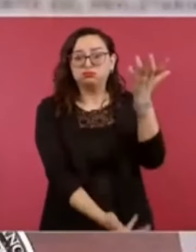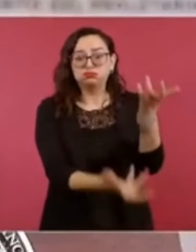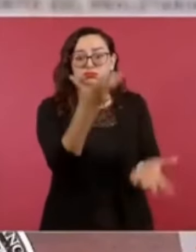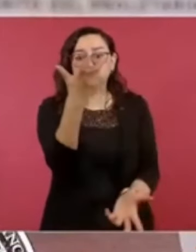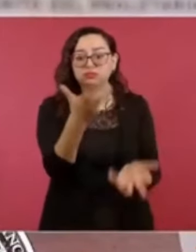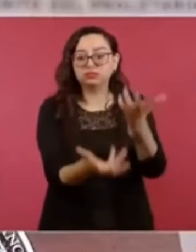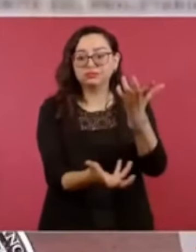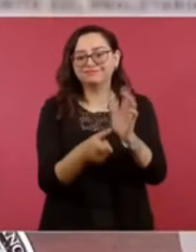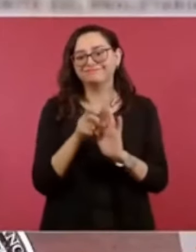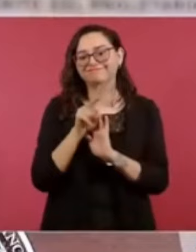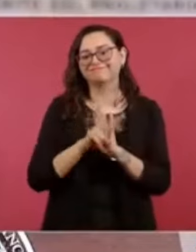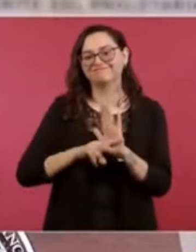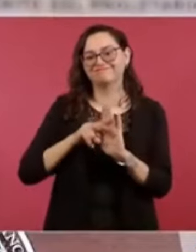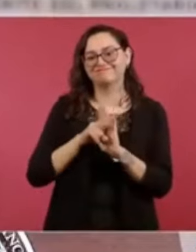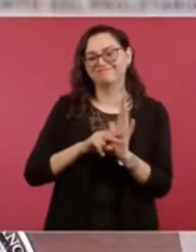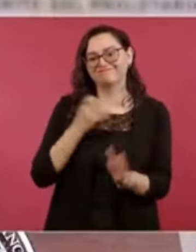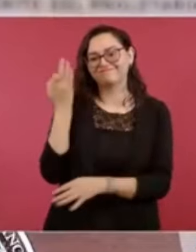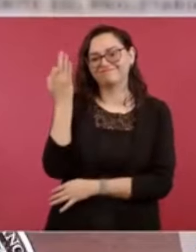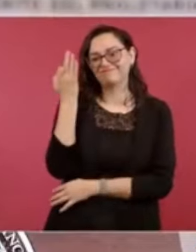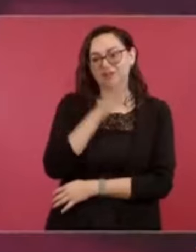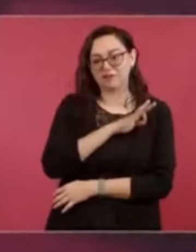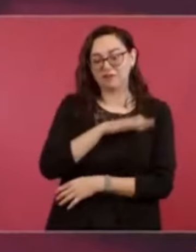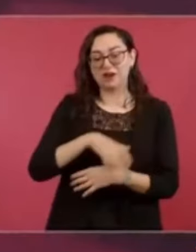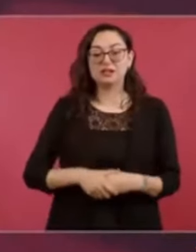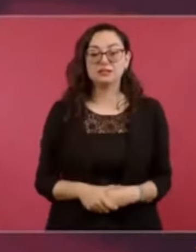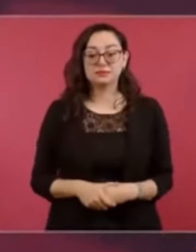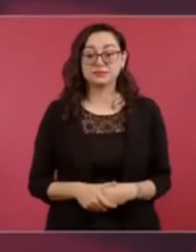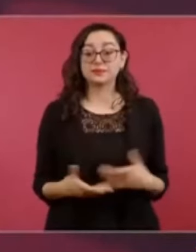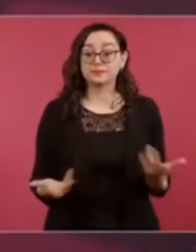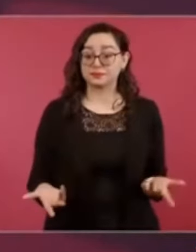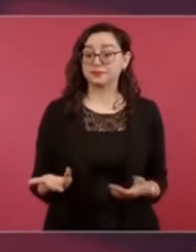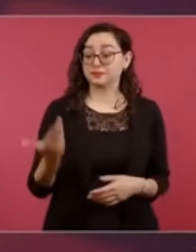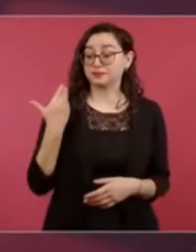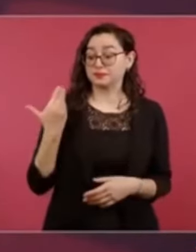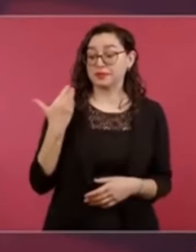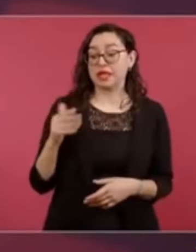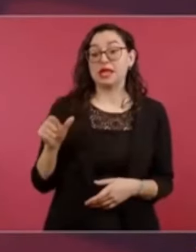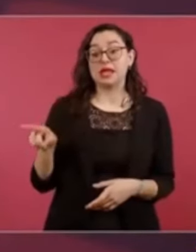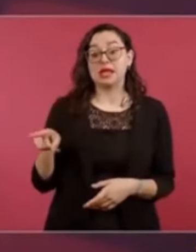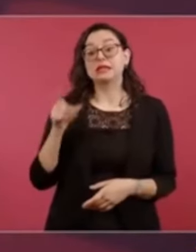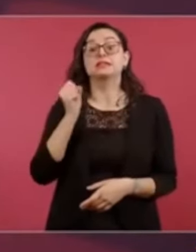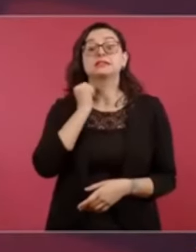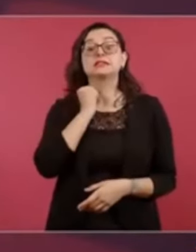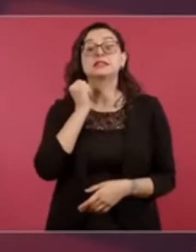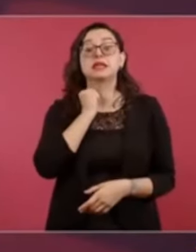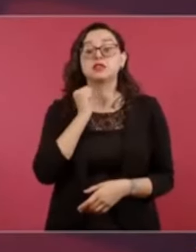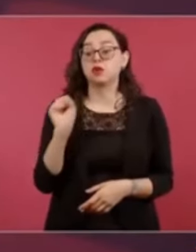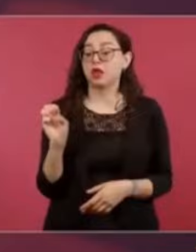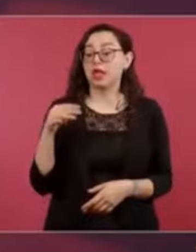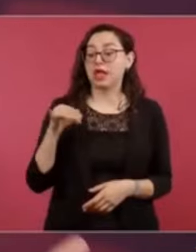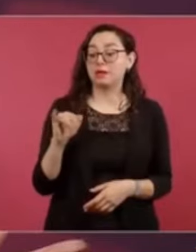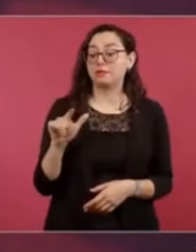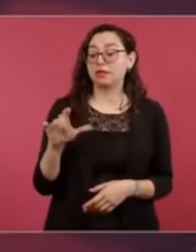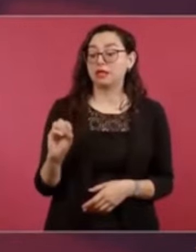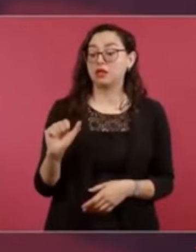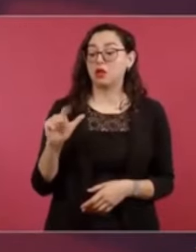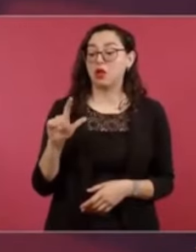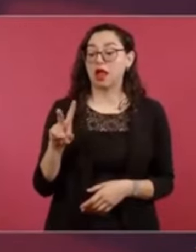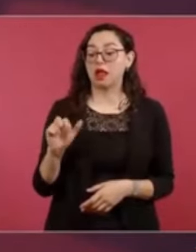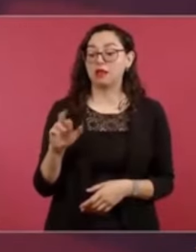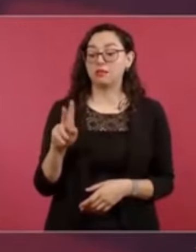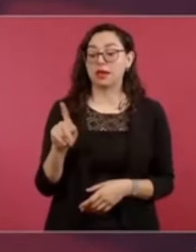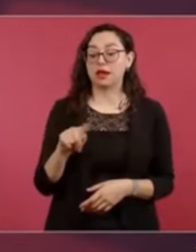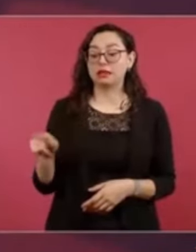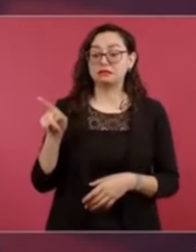marzo, siguiendo con la campaña de mentiras, el senador Emilio Álvarez y Casa publicó un video en el que aseguró